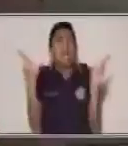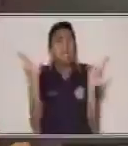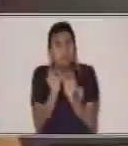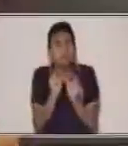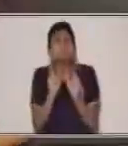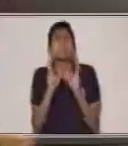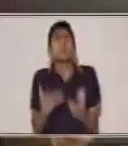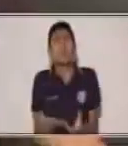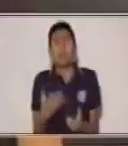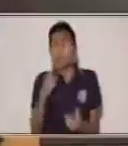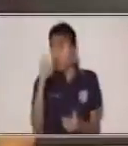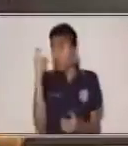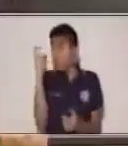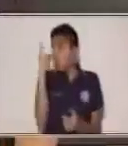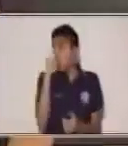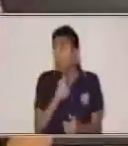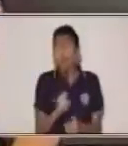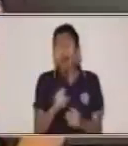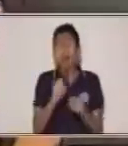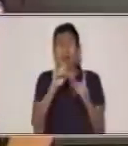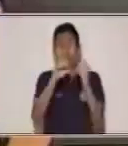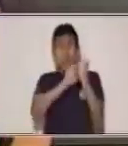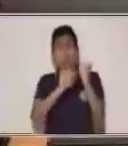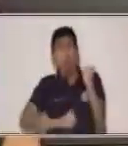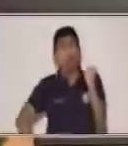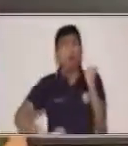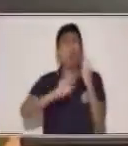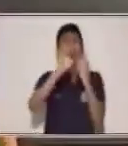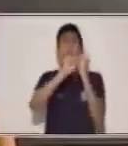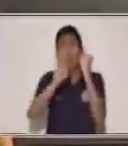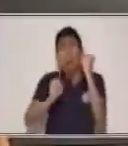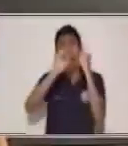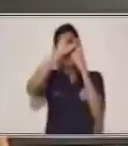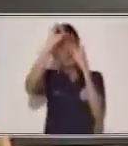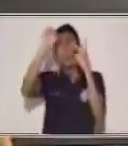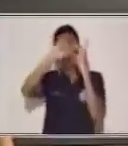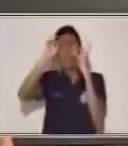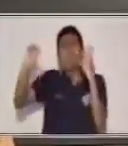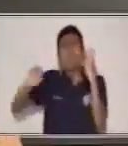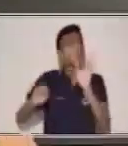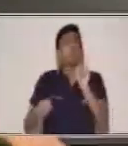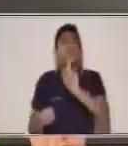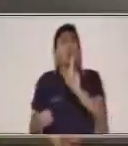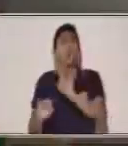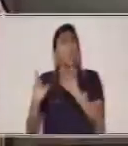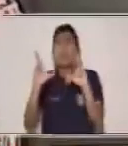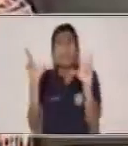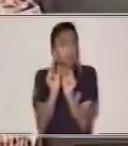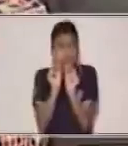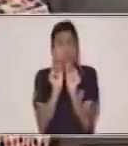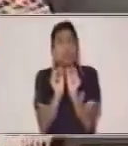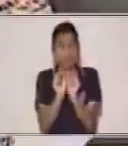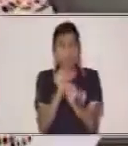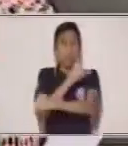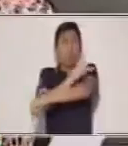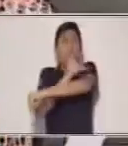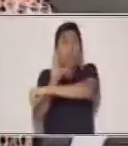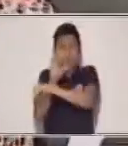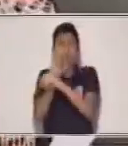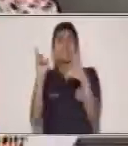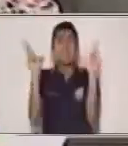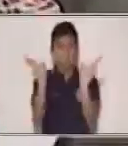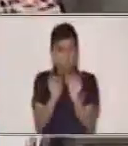¿Por qué? Porque no va a tener muchos párrafos para leer. Más adelante te voy a explicar por qué es necesario que sea una narración